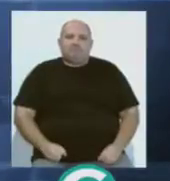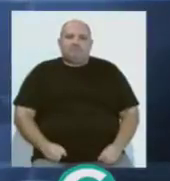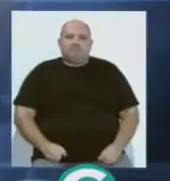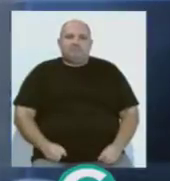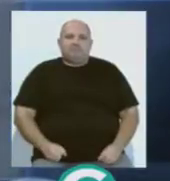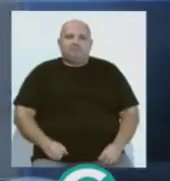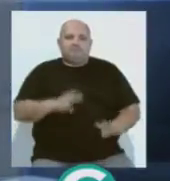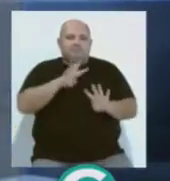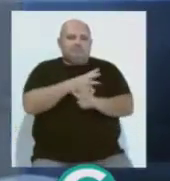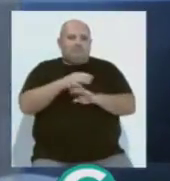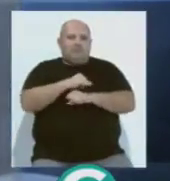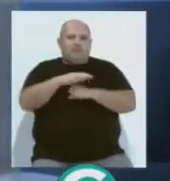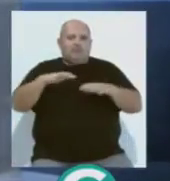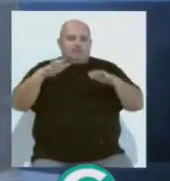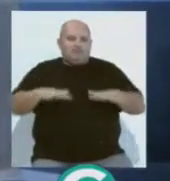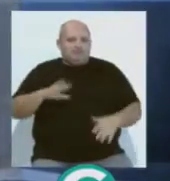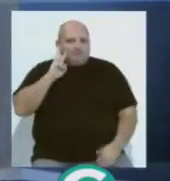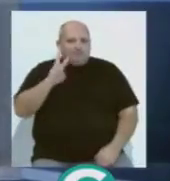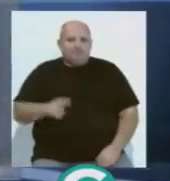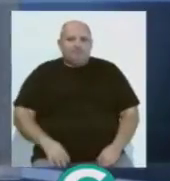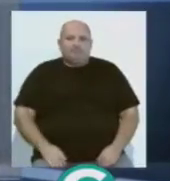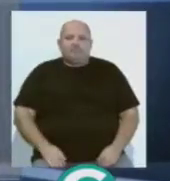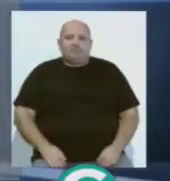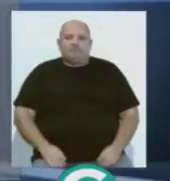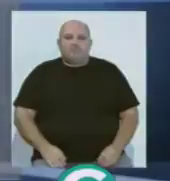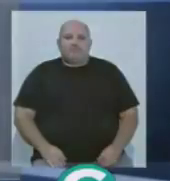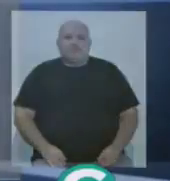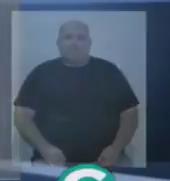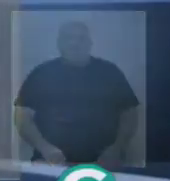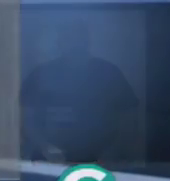A continuación les ofrecemos la tabla doleajes y mareas.